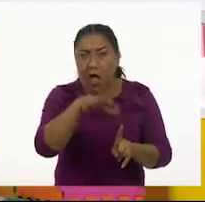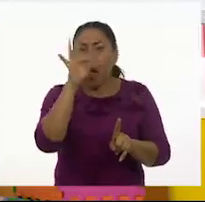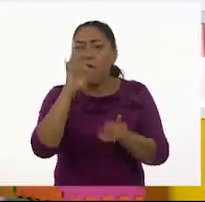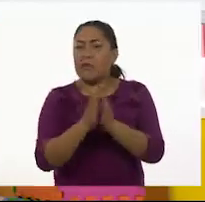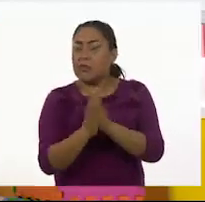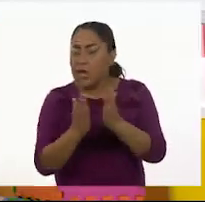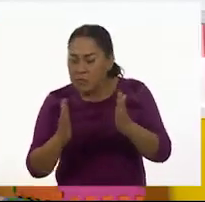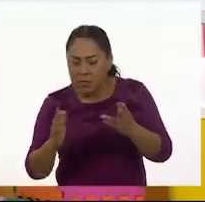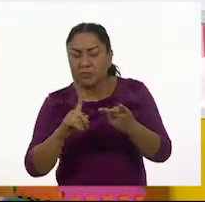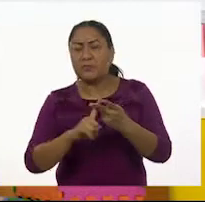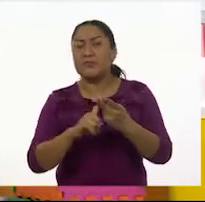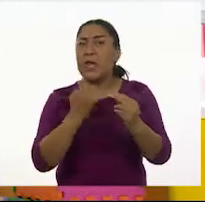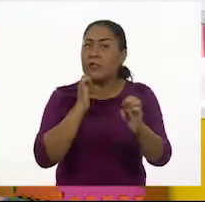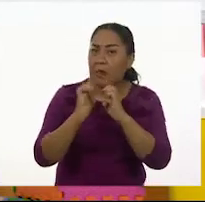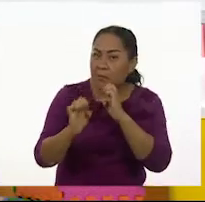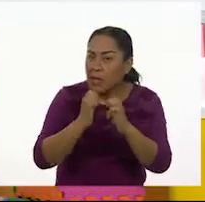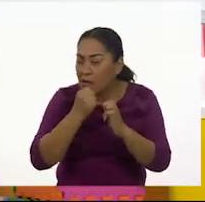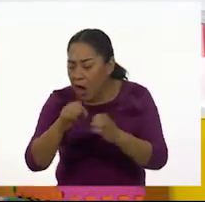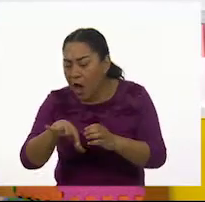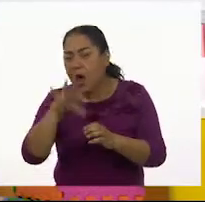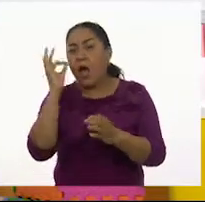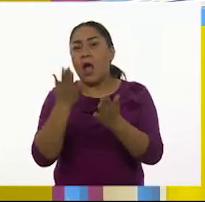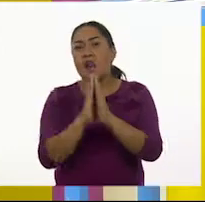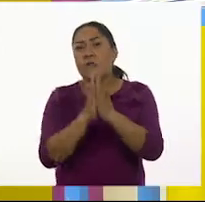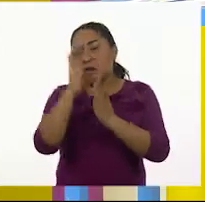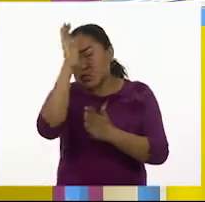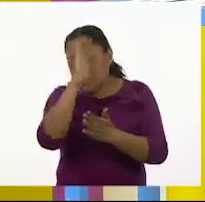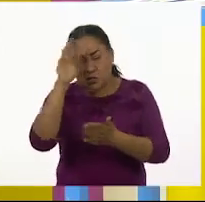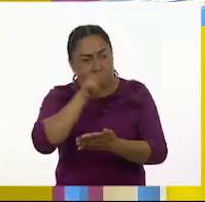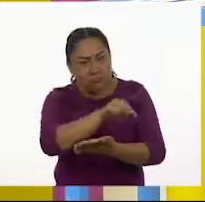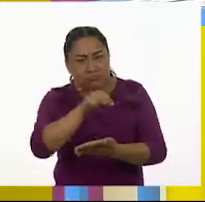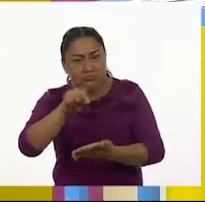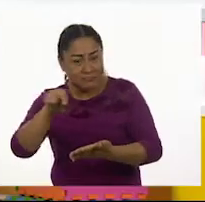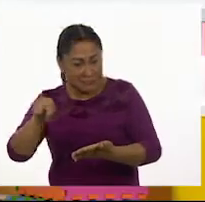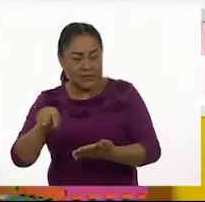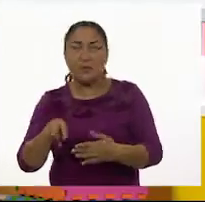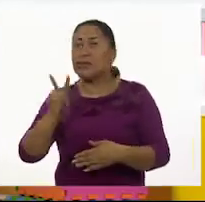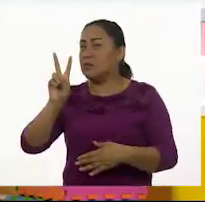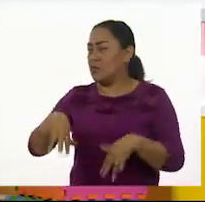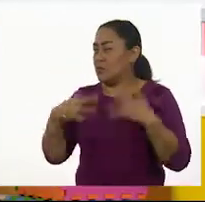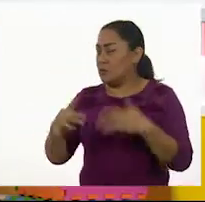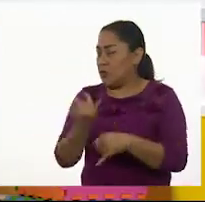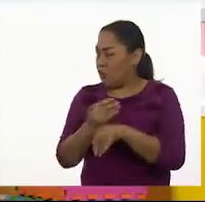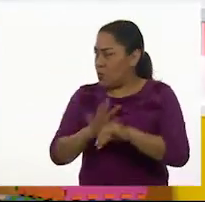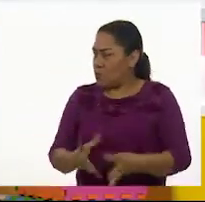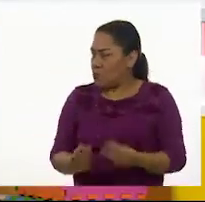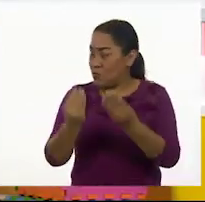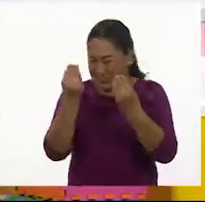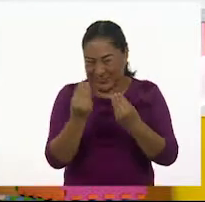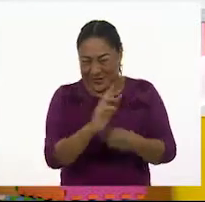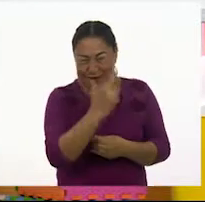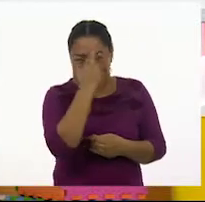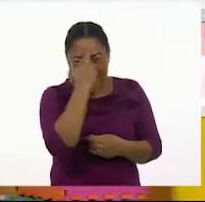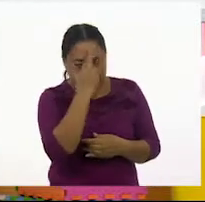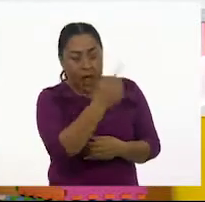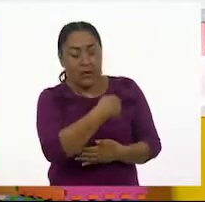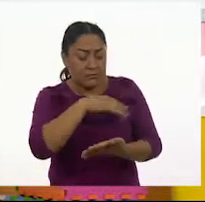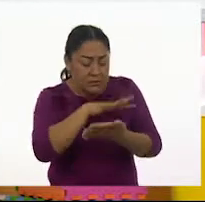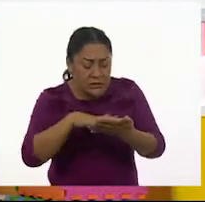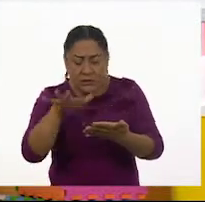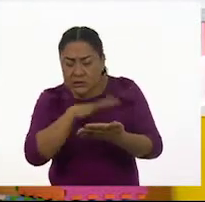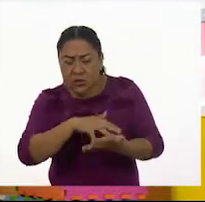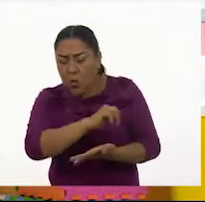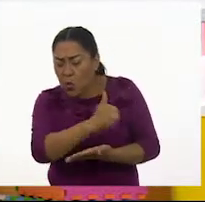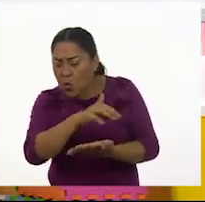un periódico y hasta un libro de las ciencias. ¡Uy! ¡Cuánta información, sí! Y las empezamos a leer y recuerda que tenemos que estar buscando más